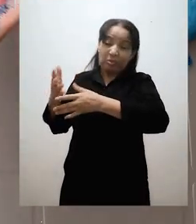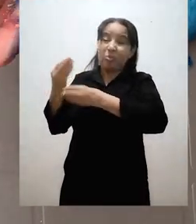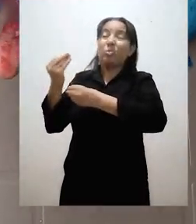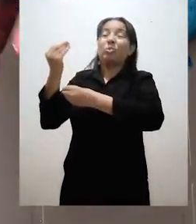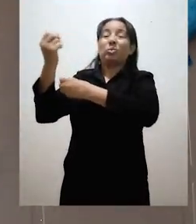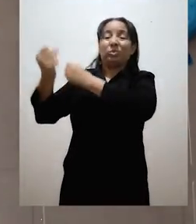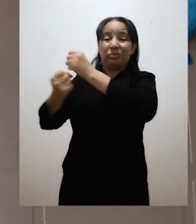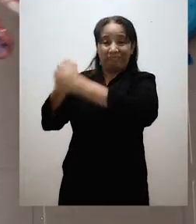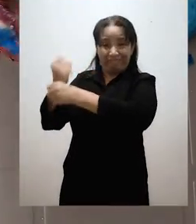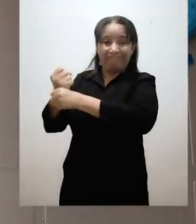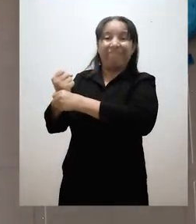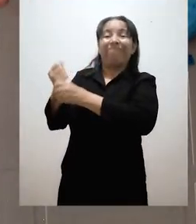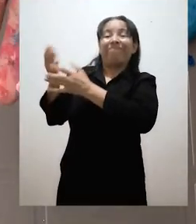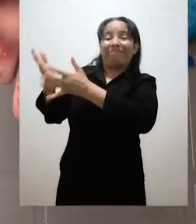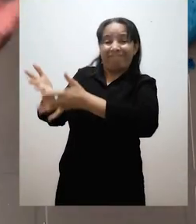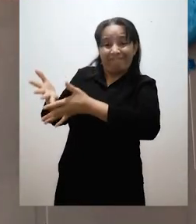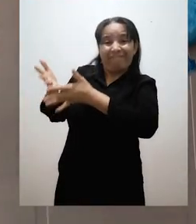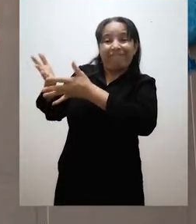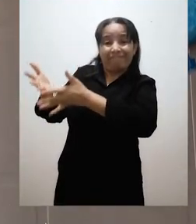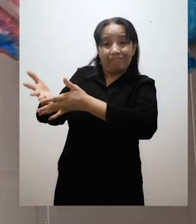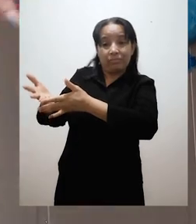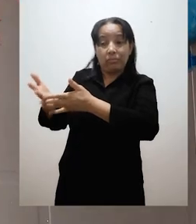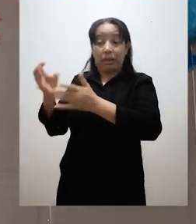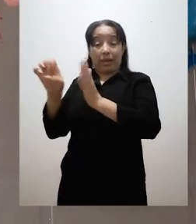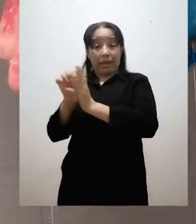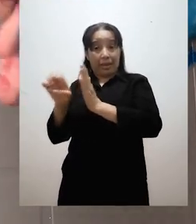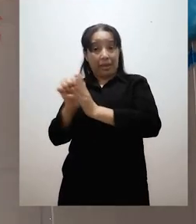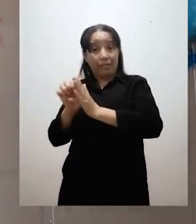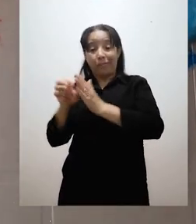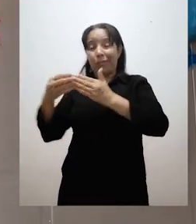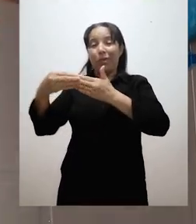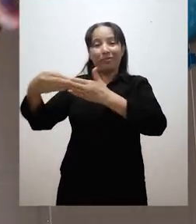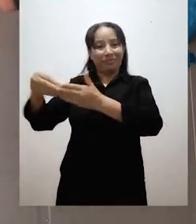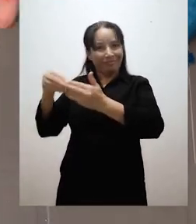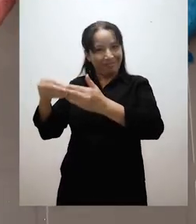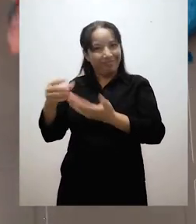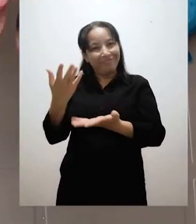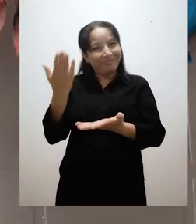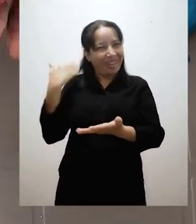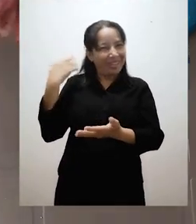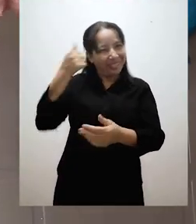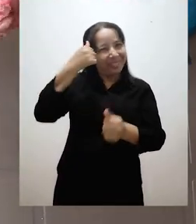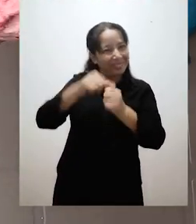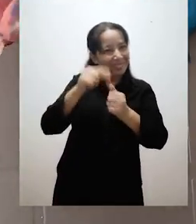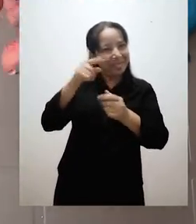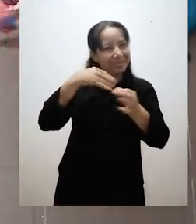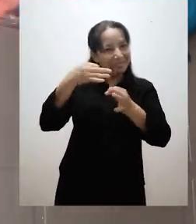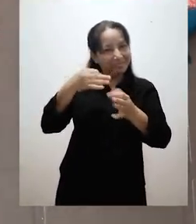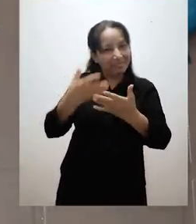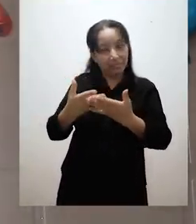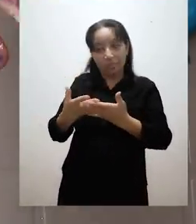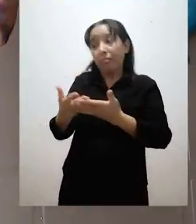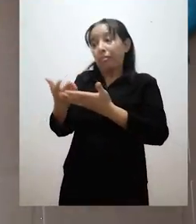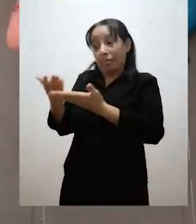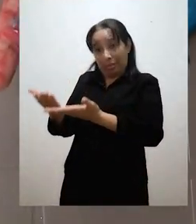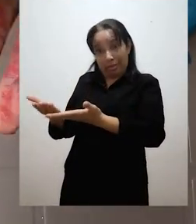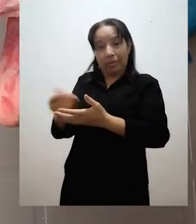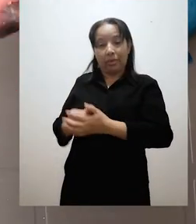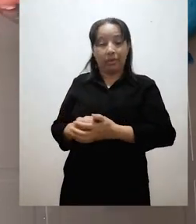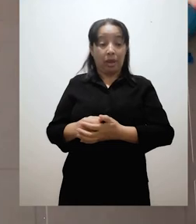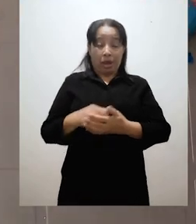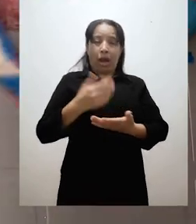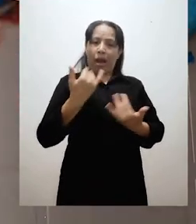es el plástico, como hablábamos al inicio. Y por eso nos preguntamos en qué nos puede ayudar la plastilina